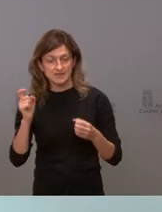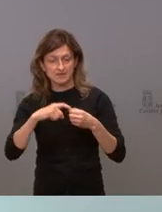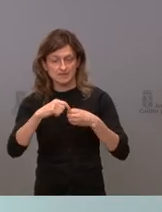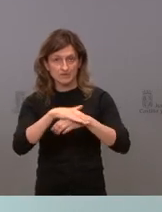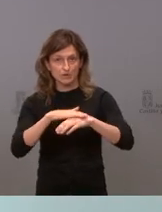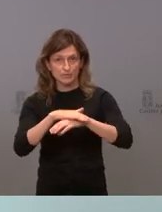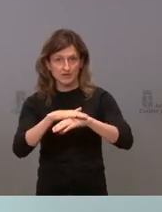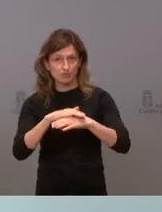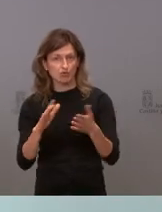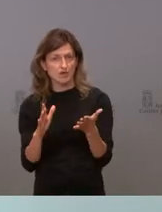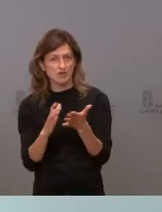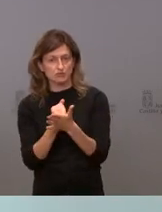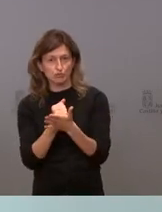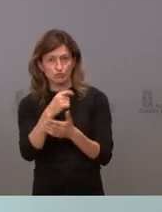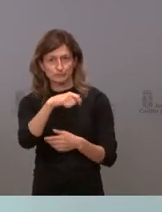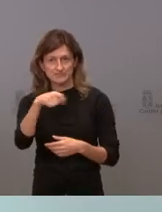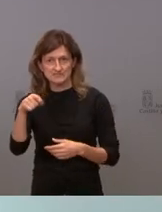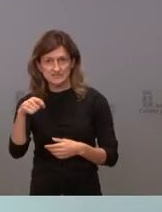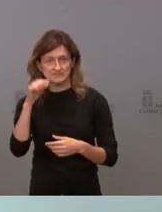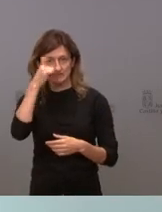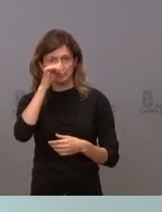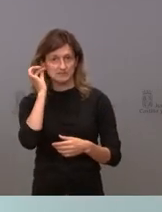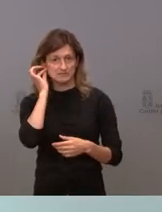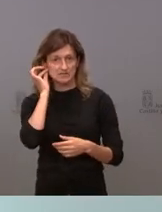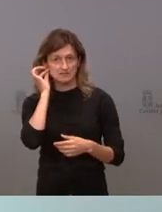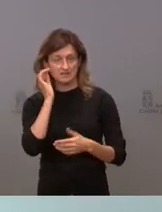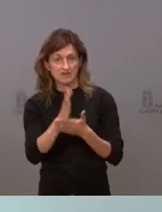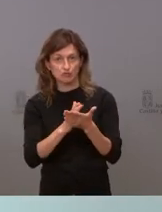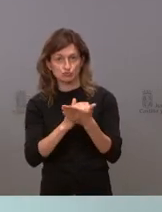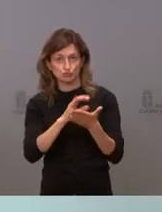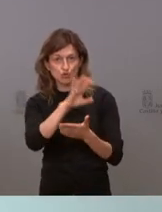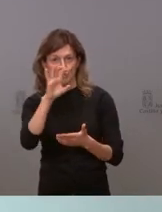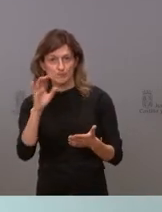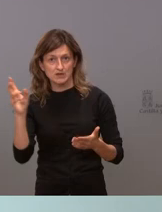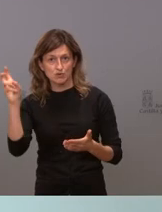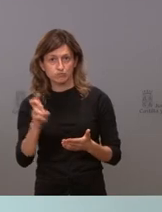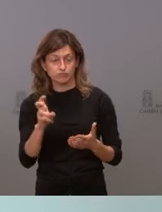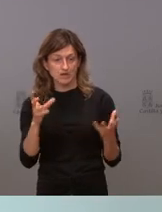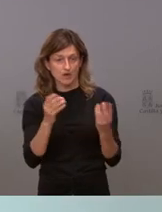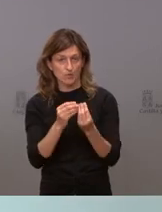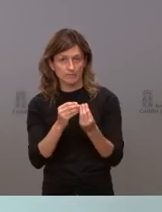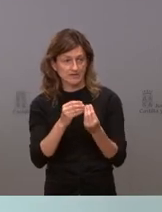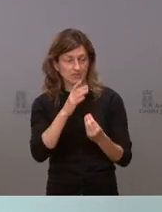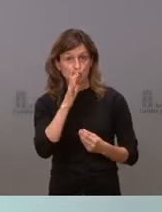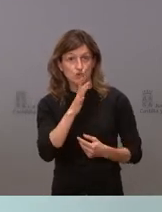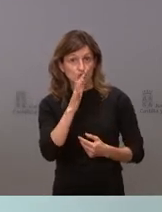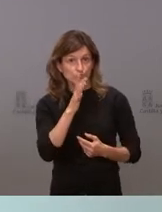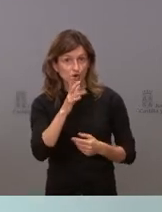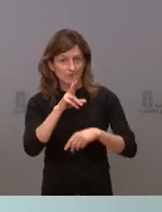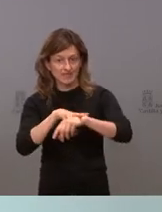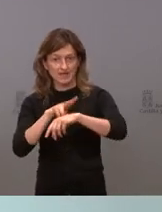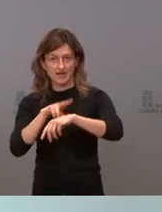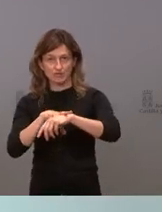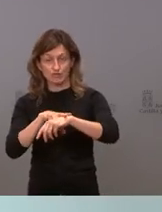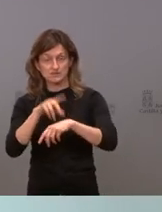vengan y a todos los presidentes y presidentas autonómicas que vengan acompañados por las respectivas delegaciones